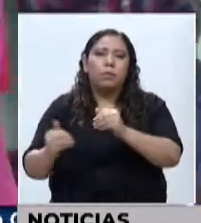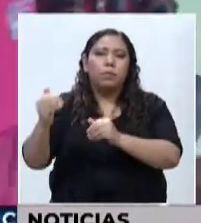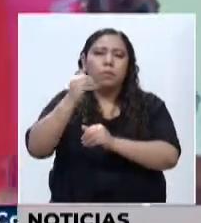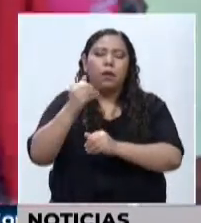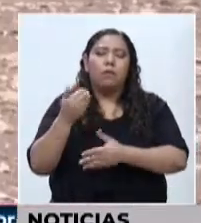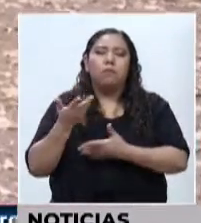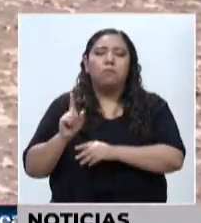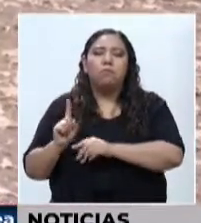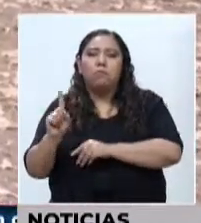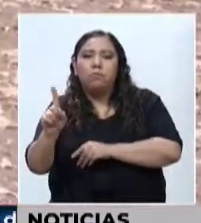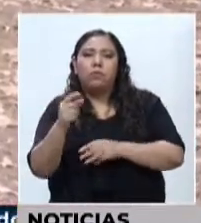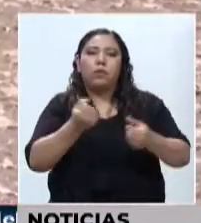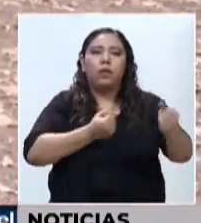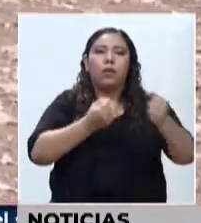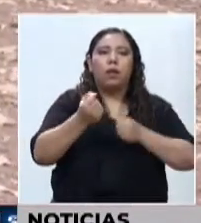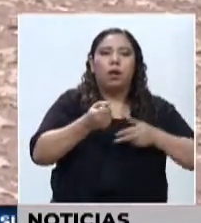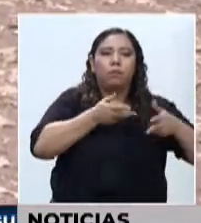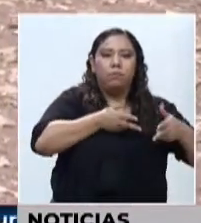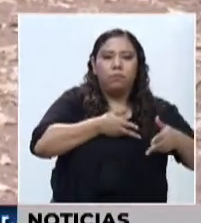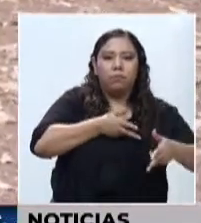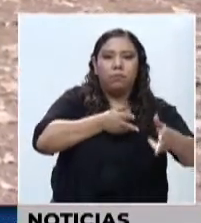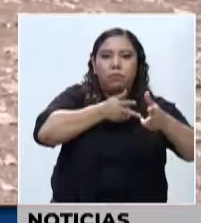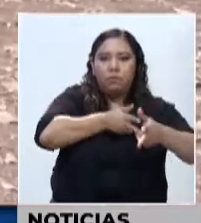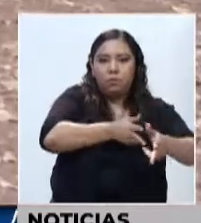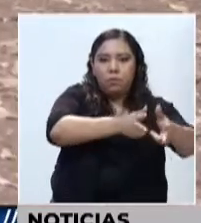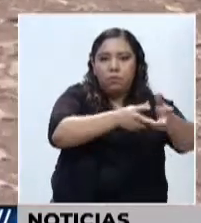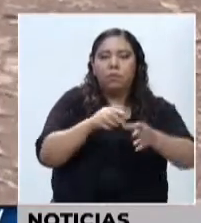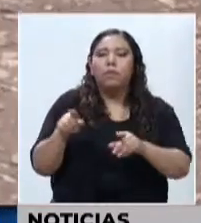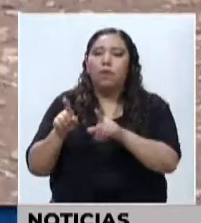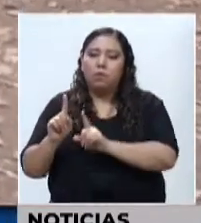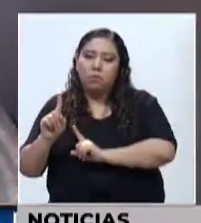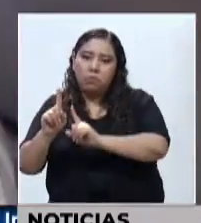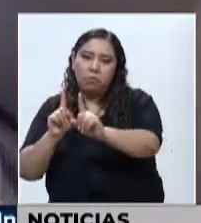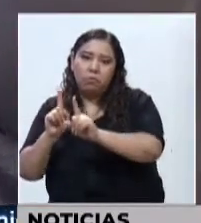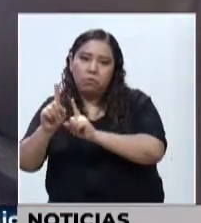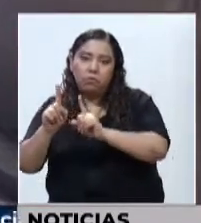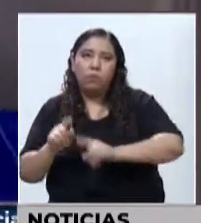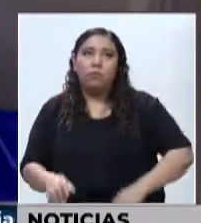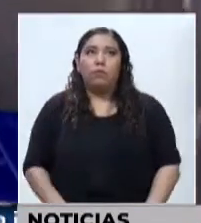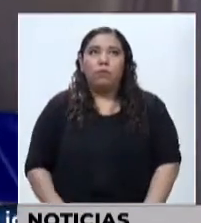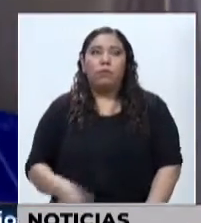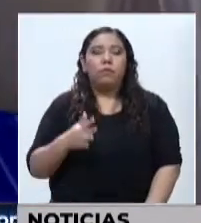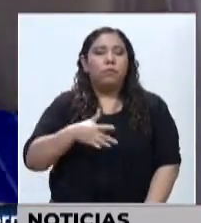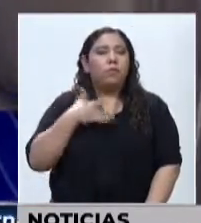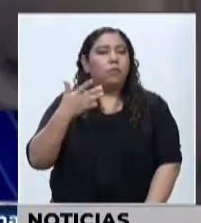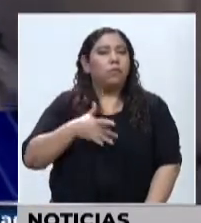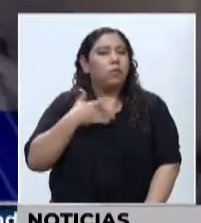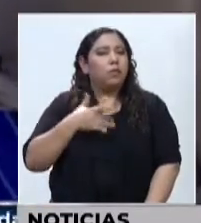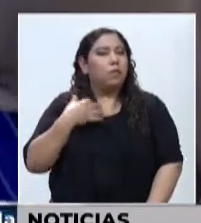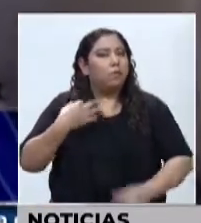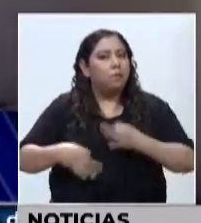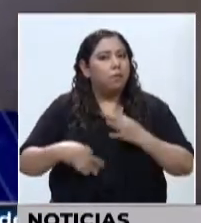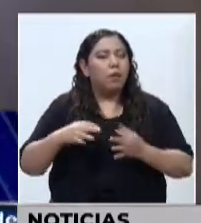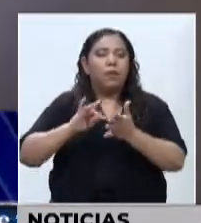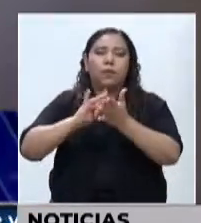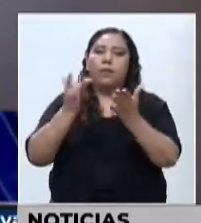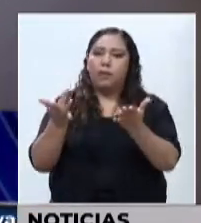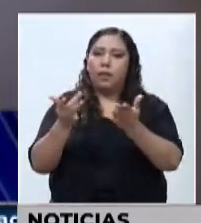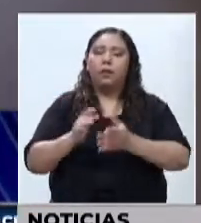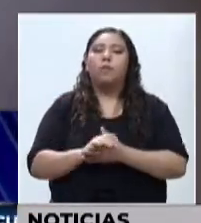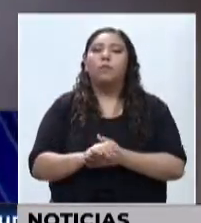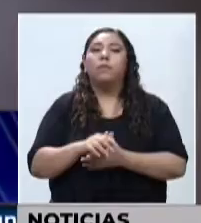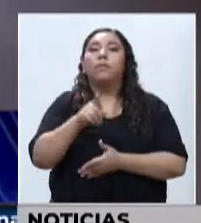vehículos a los diferentes puntos de vacunación para aplicarse la primera dosis. Si nos sentimos muy agradecidos con el